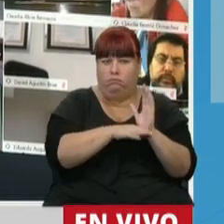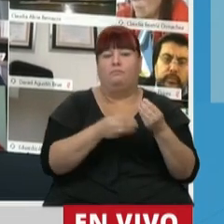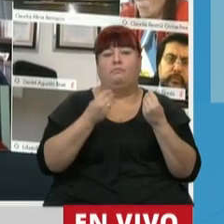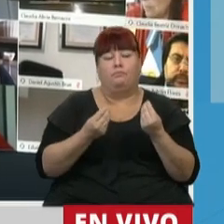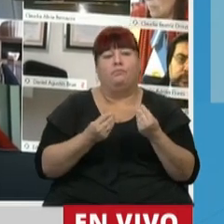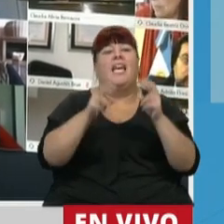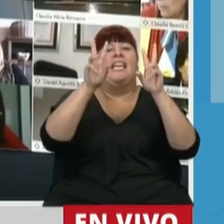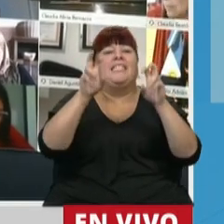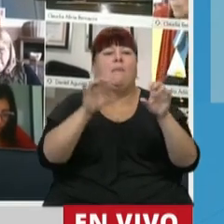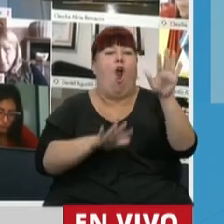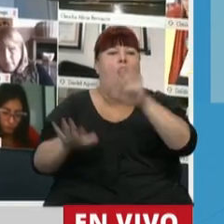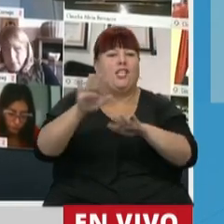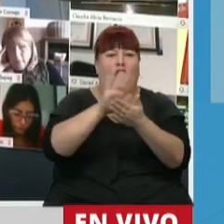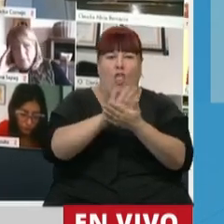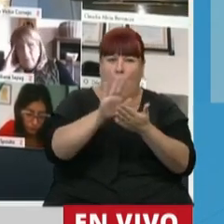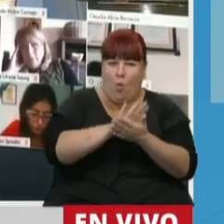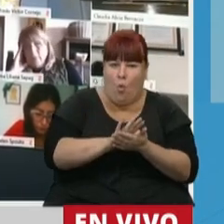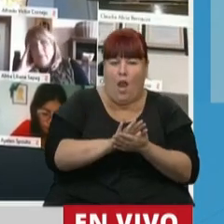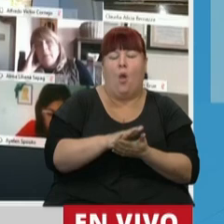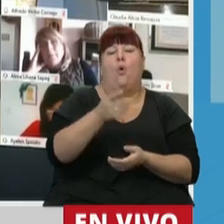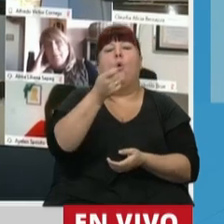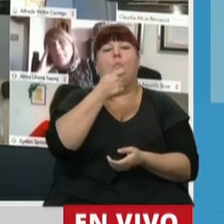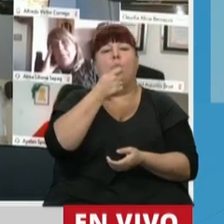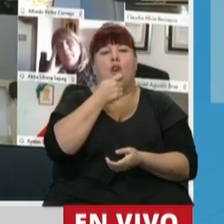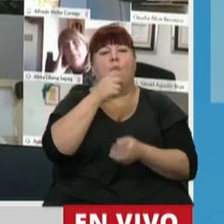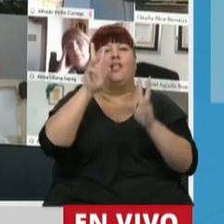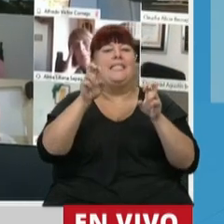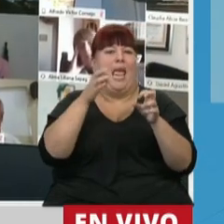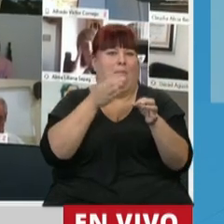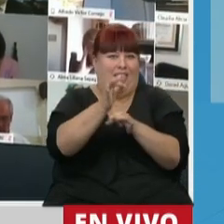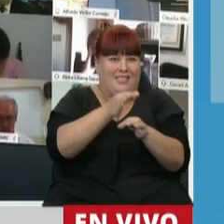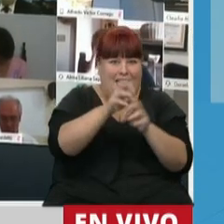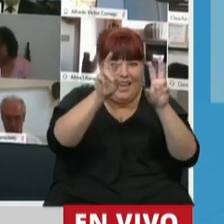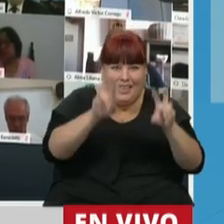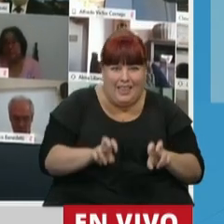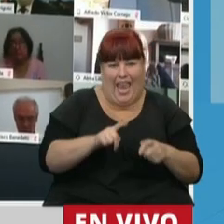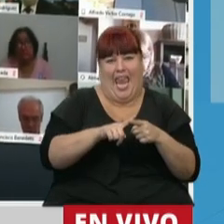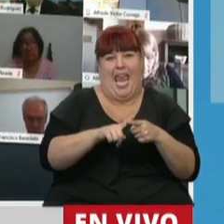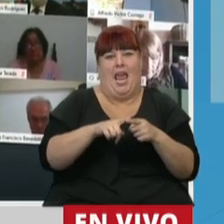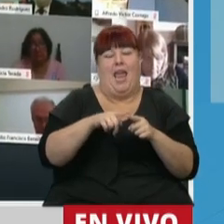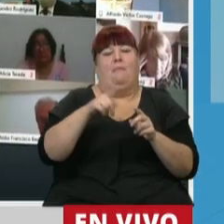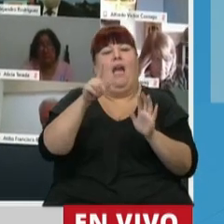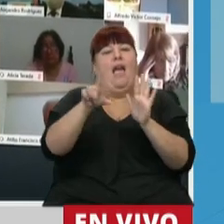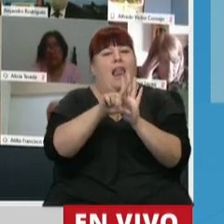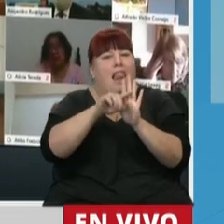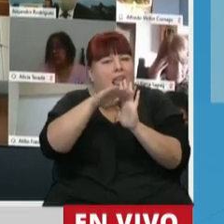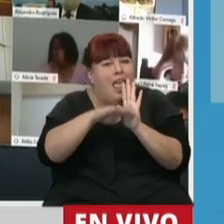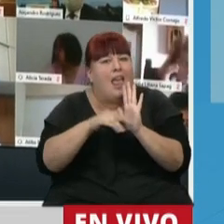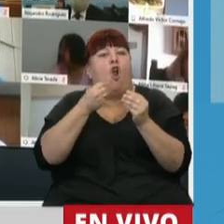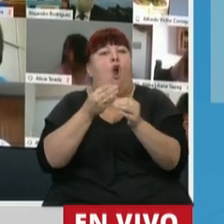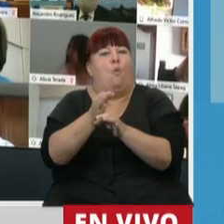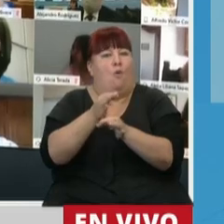aspectos de reorganización en cuanto a lo académico, esto es a las regulaciones que